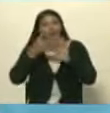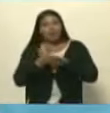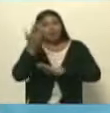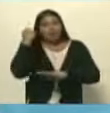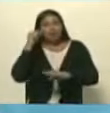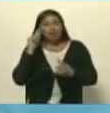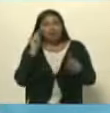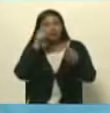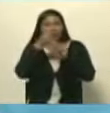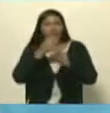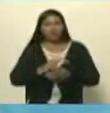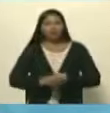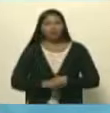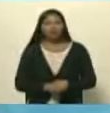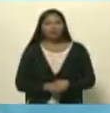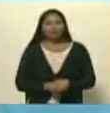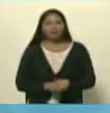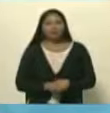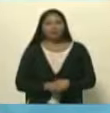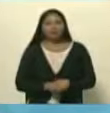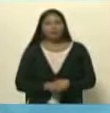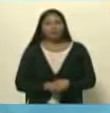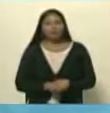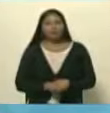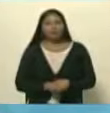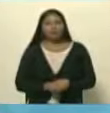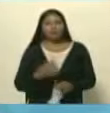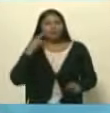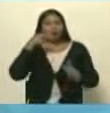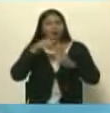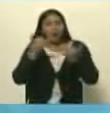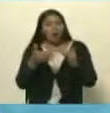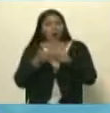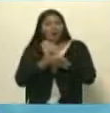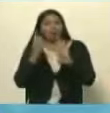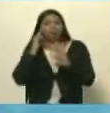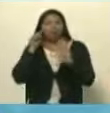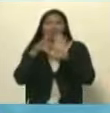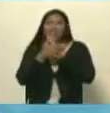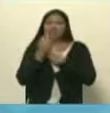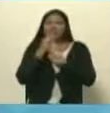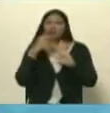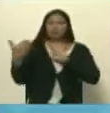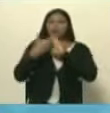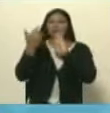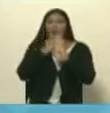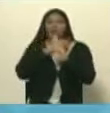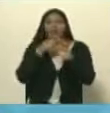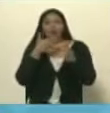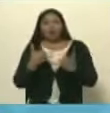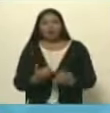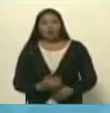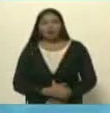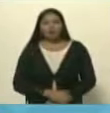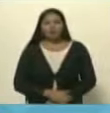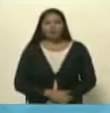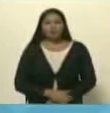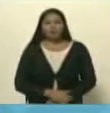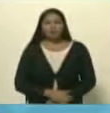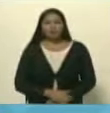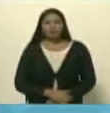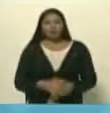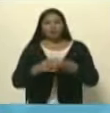ayer se está cumpliendo un Estado al que yo he denominado criminal y por supuesto por todo lo que se vivió